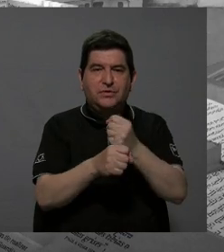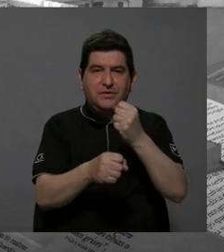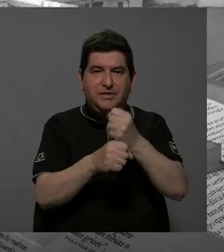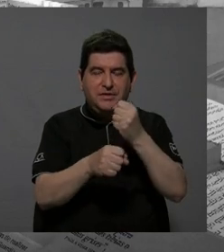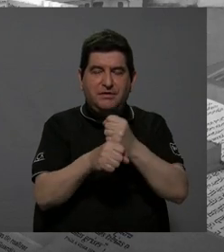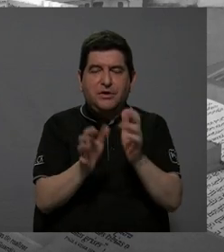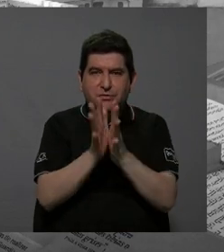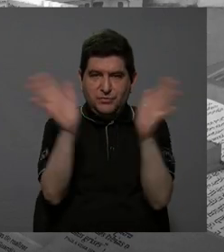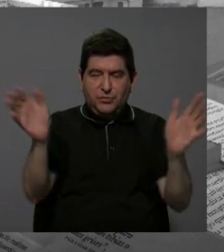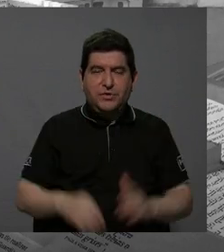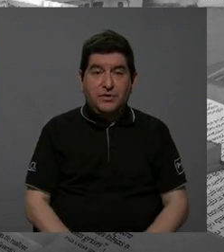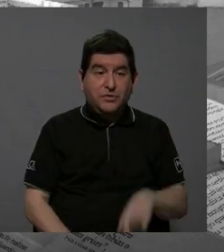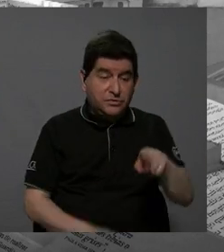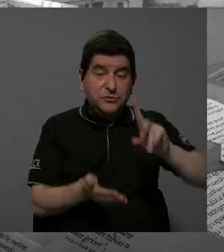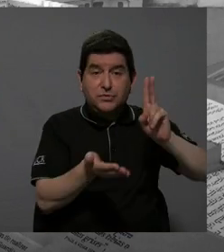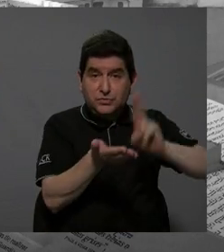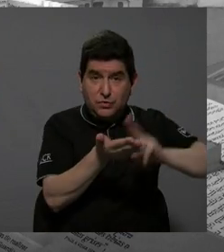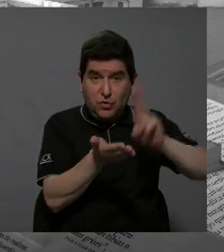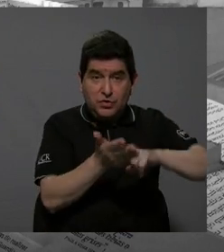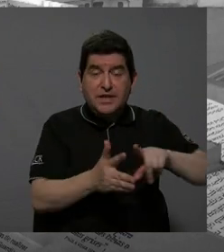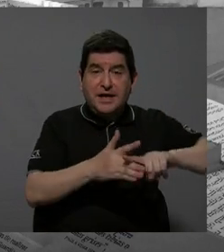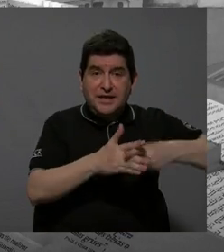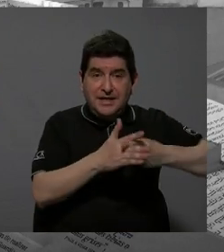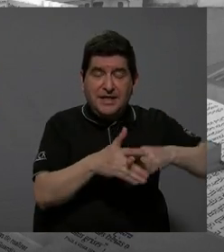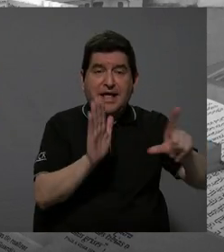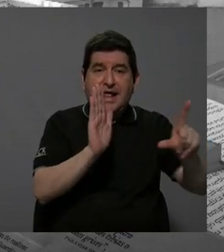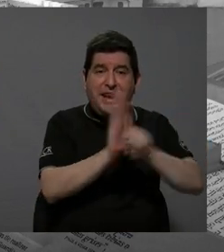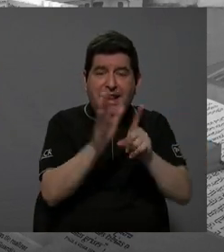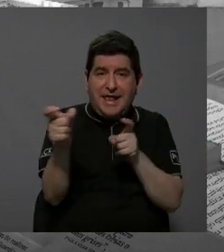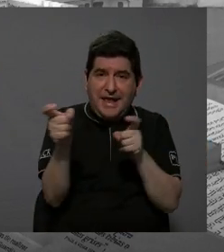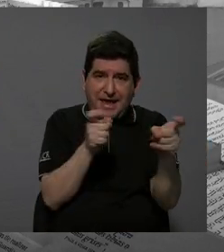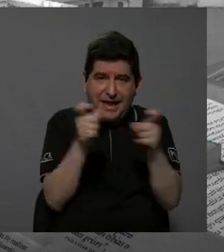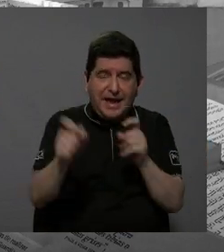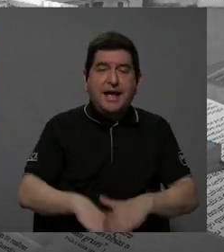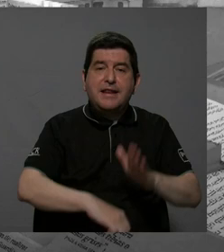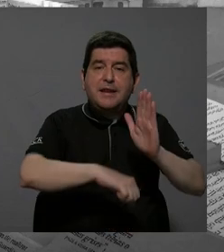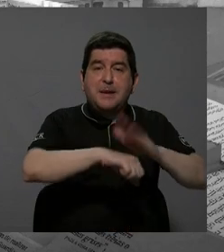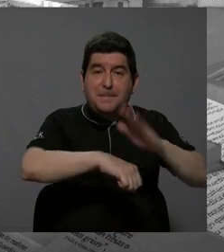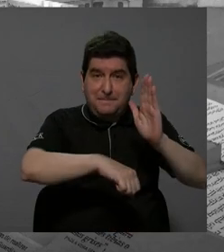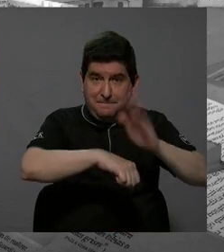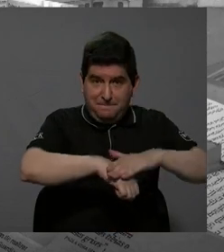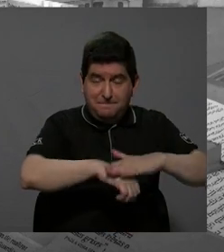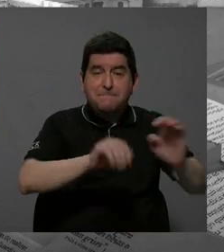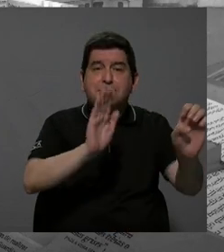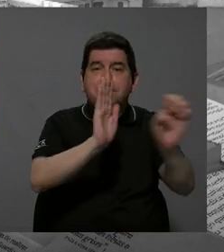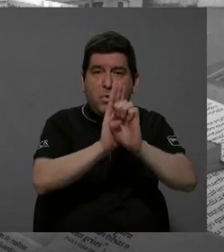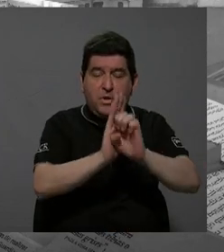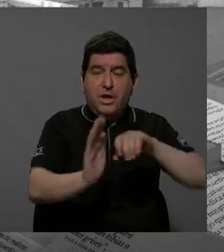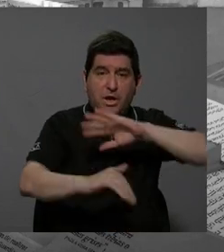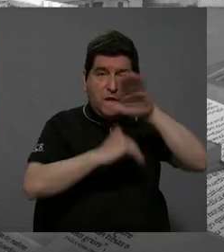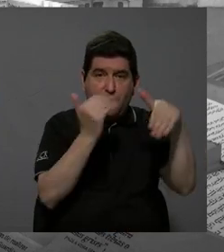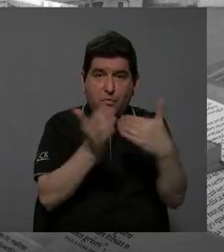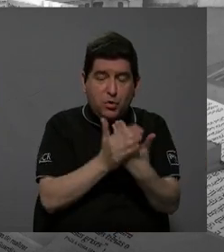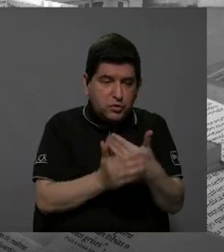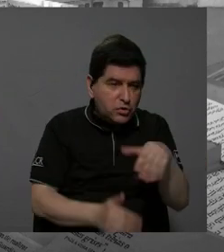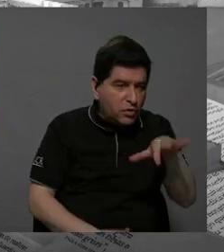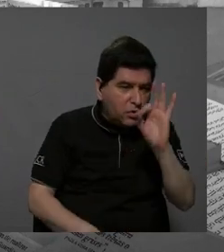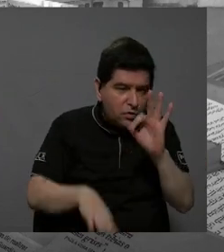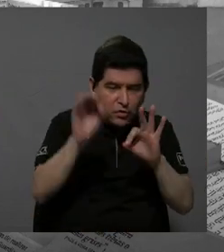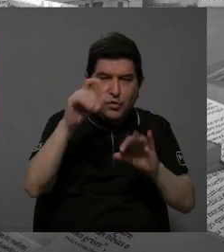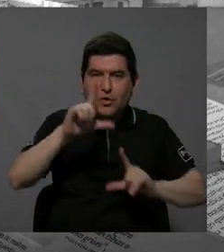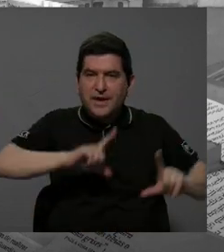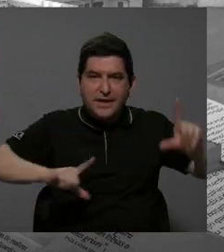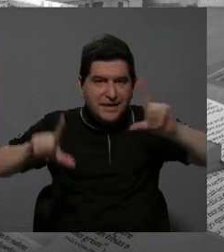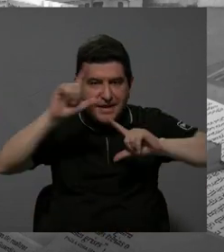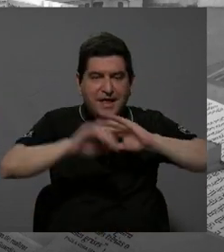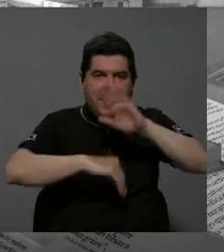Estos contratos son la herramienta legal administrativa que permitiría, por ejemplo, que todos los hallazgos que hace la ANAME